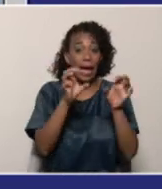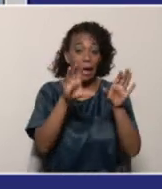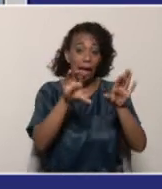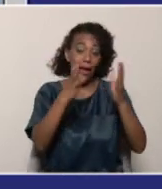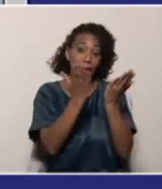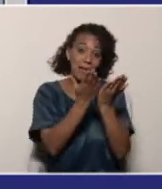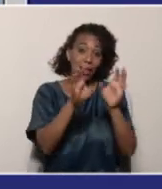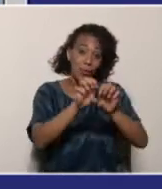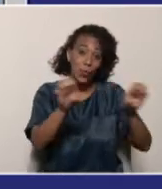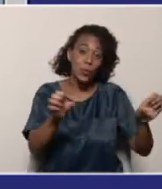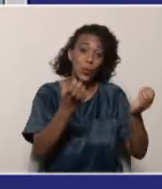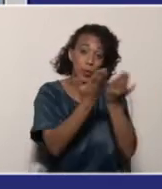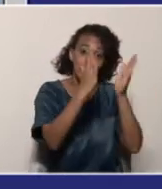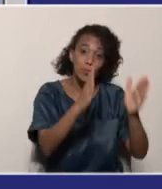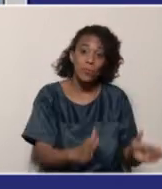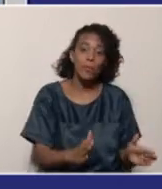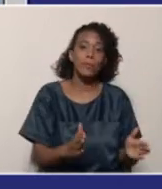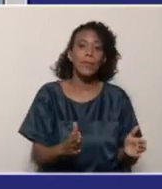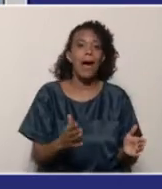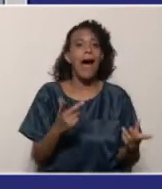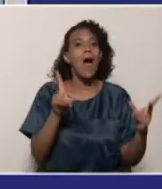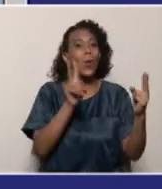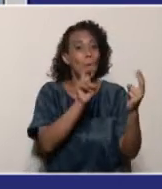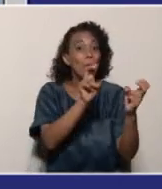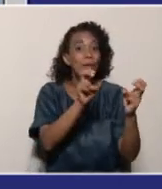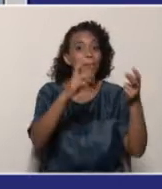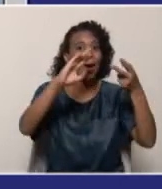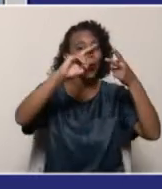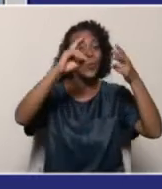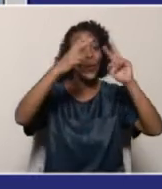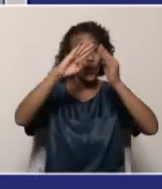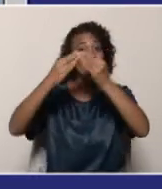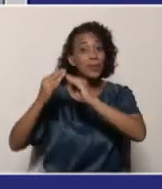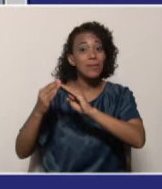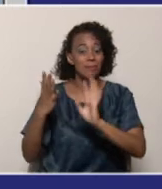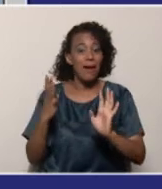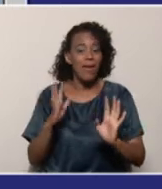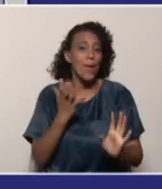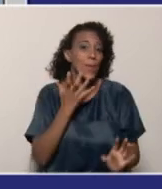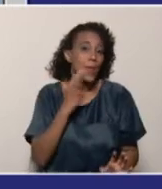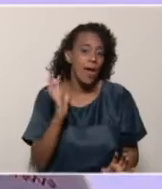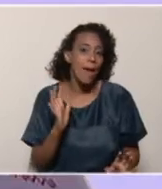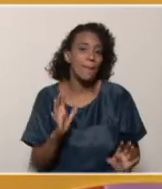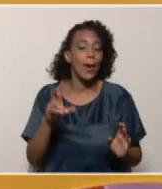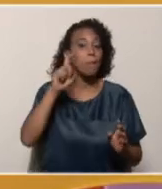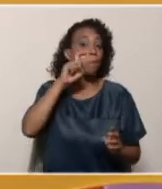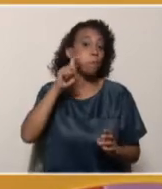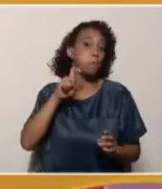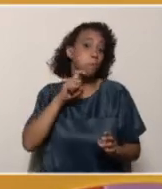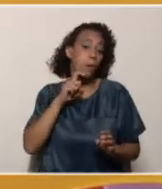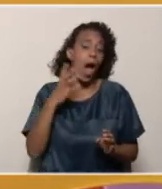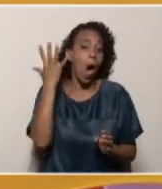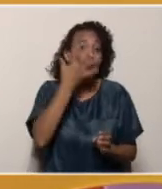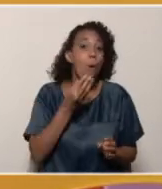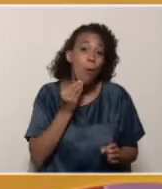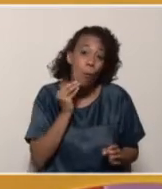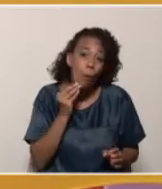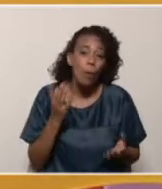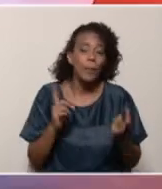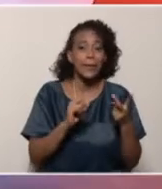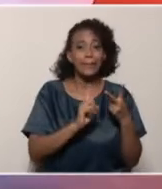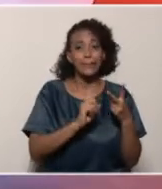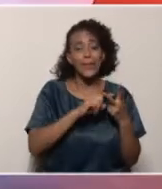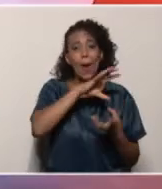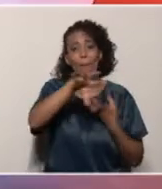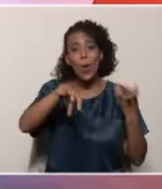involucrado temas que tienen que ver con lo comunitario, con lo social, porque se hablan temas como el embarazo a temprana edad, se habla